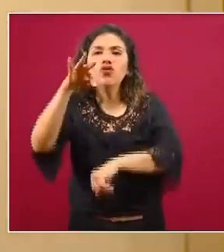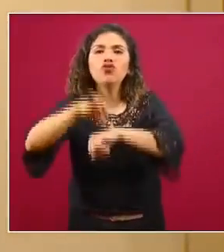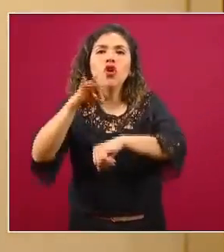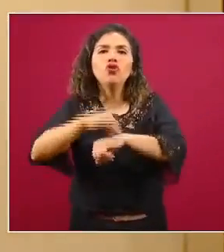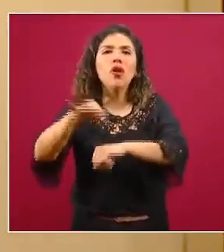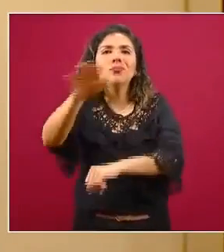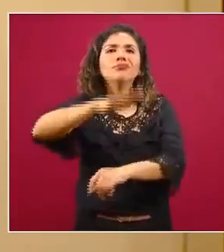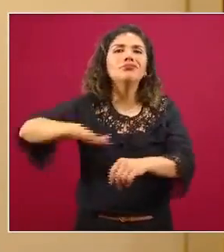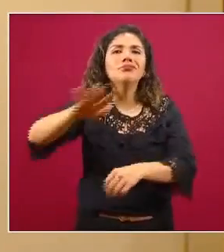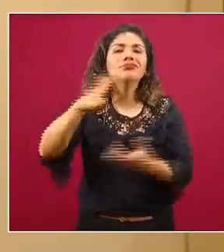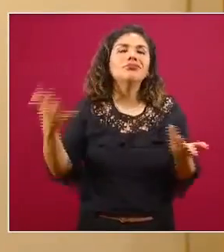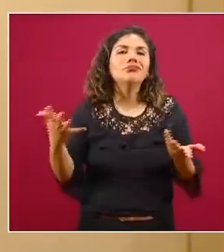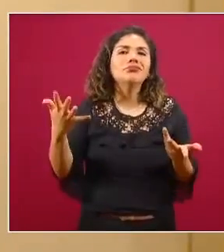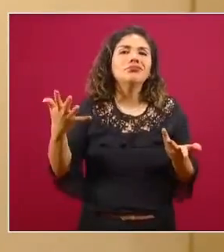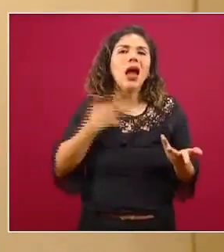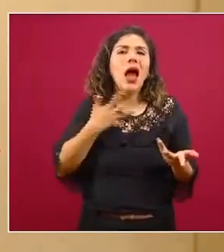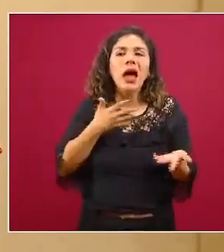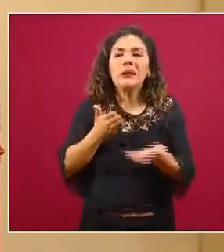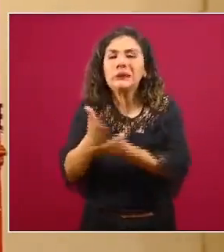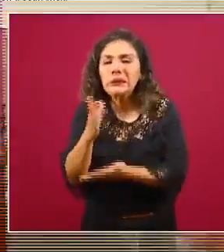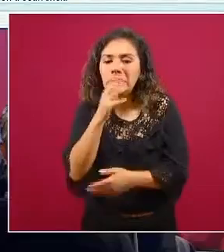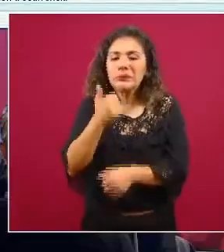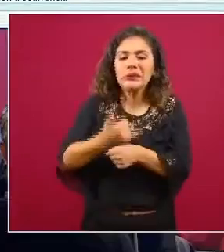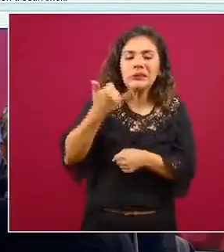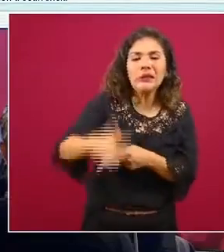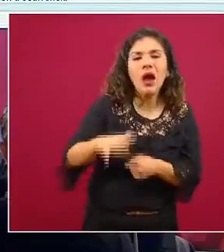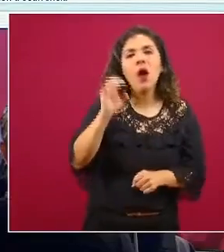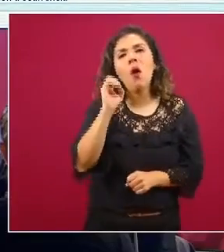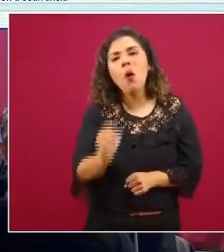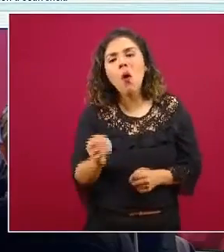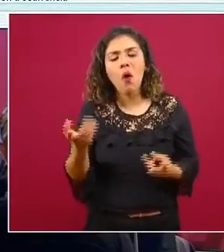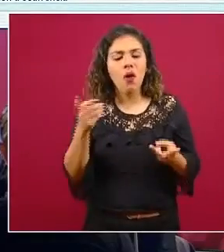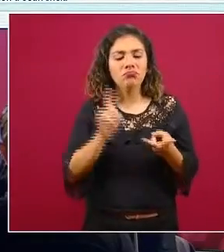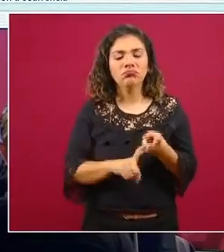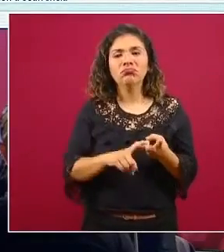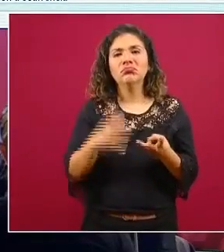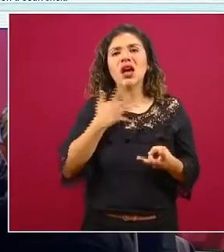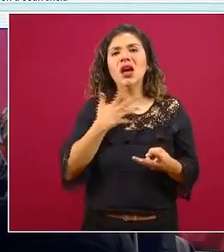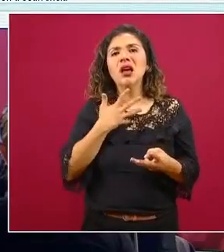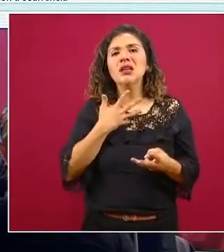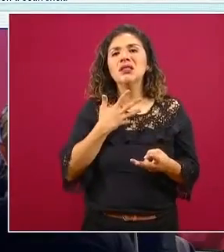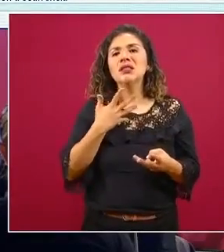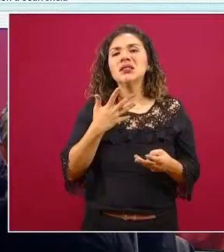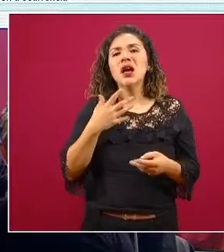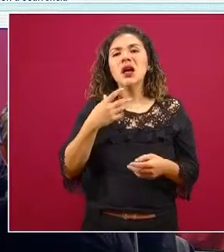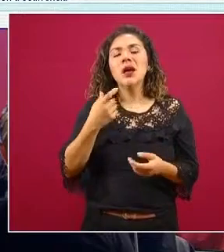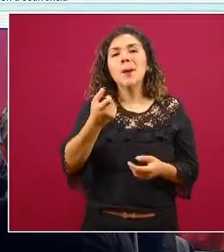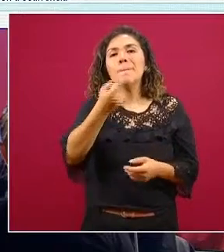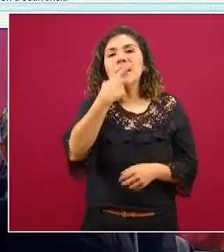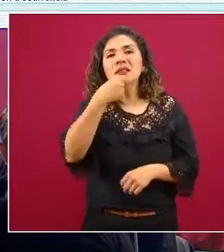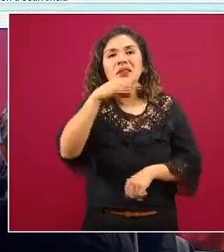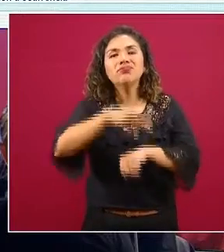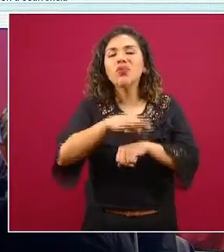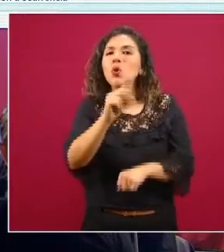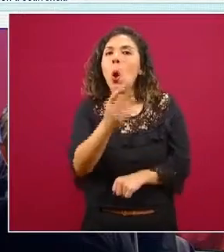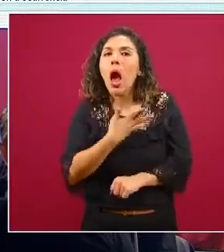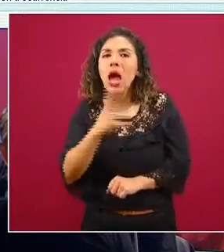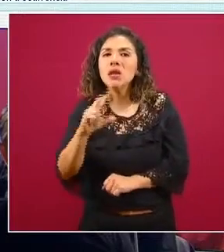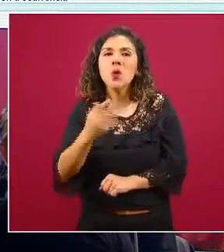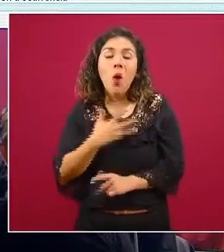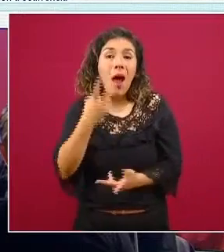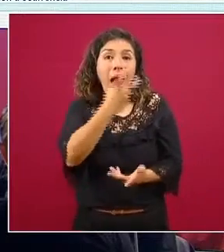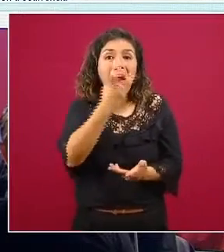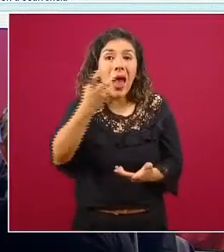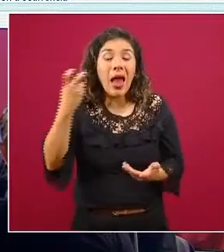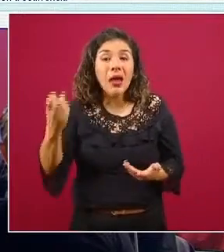están más o menos accesibles o hay problemas de adherencia de medicamentos y por eso mismo